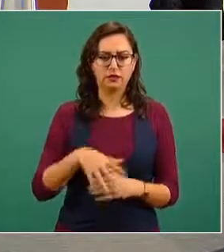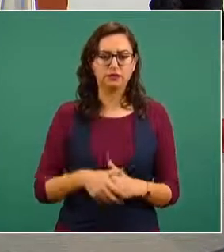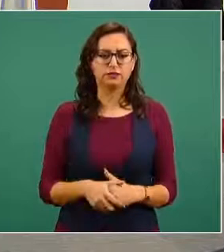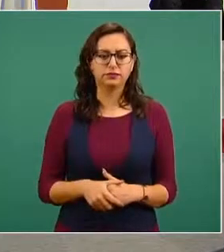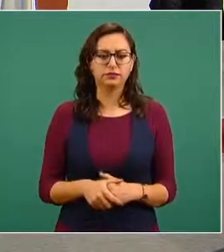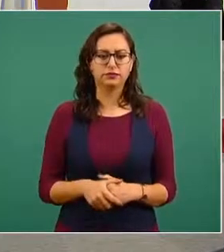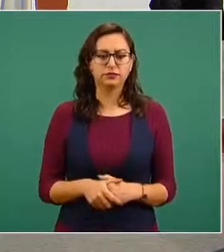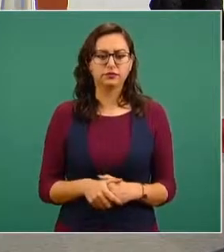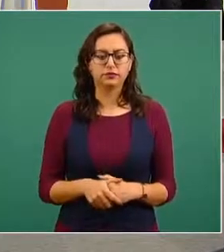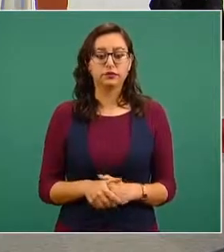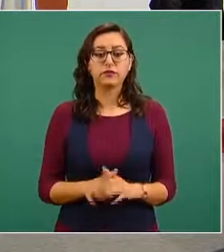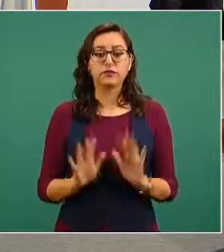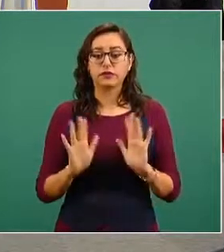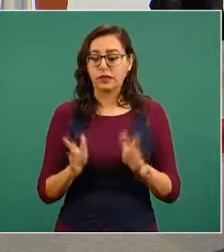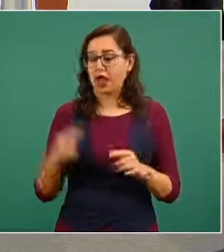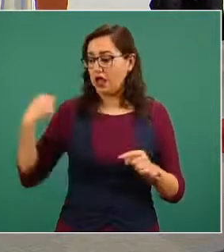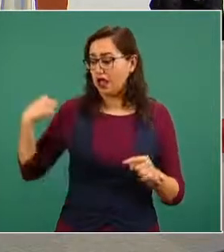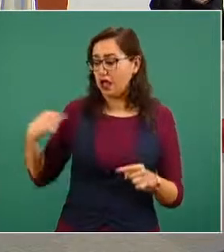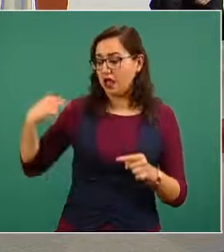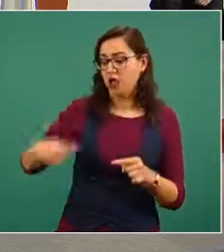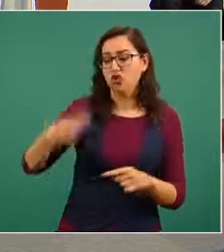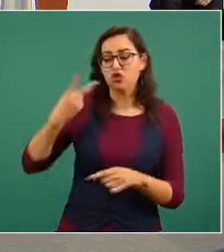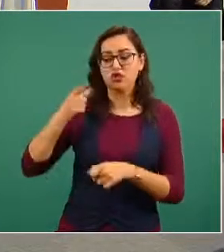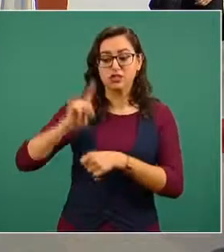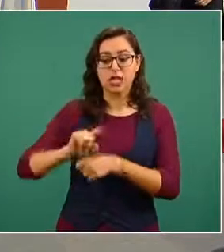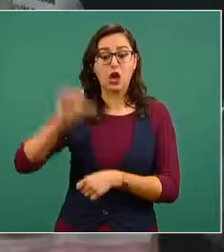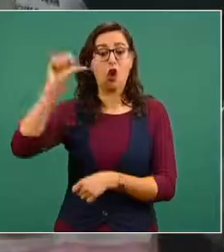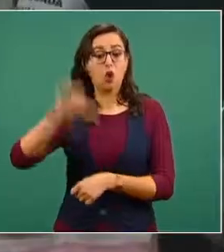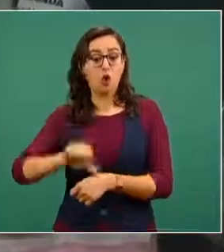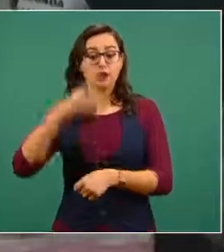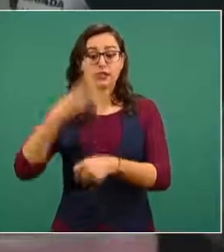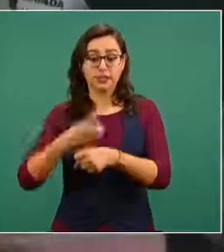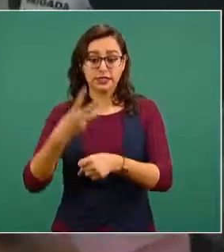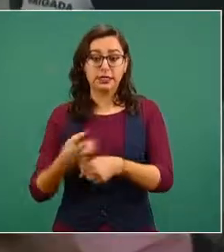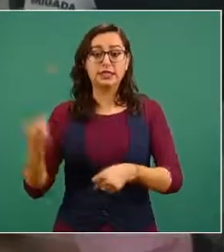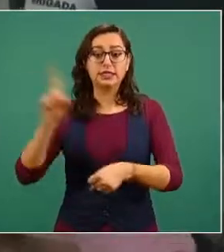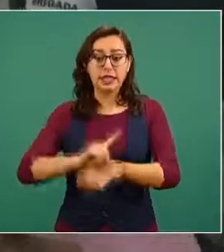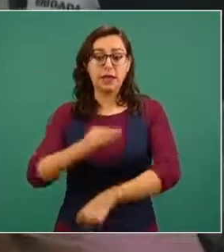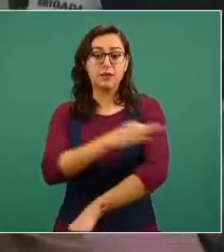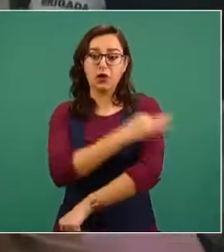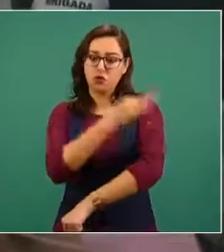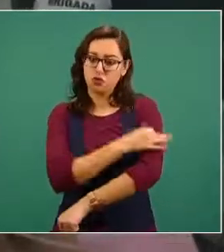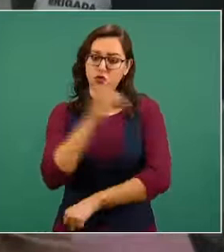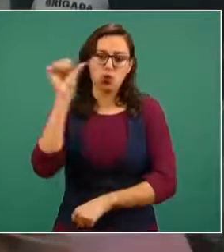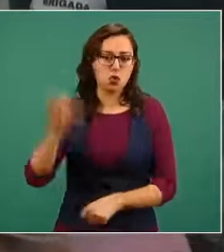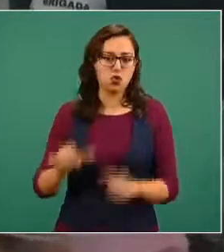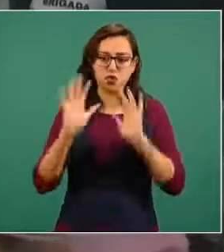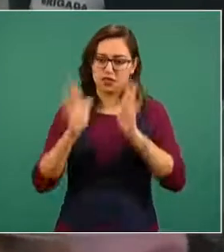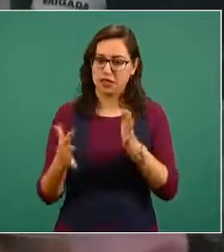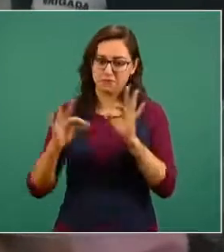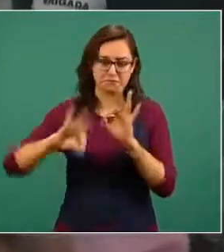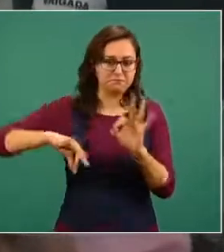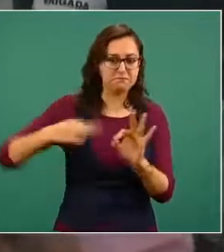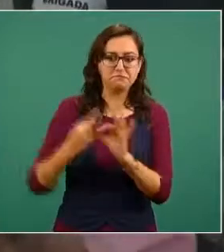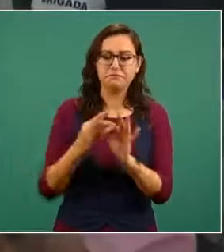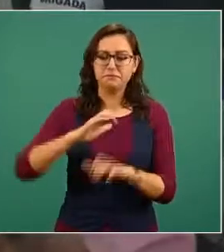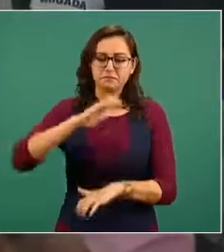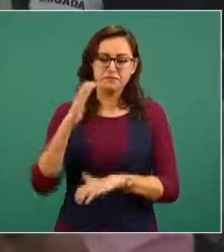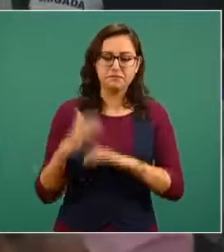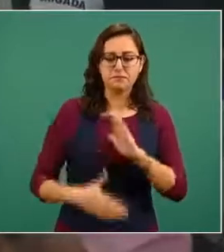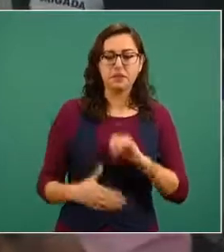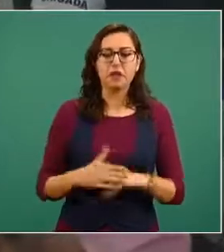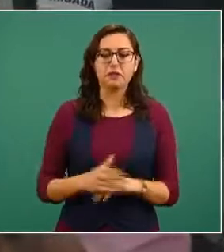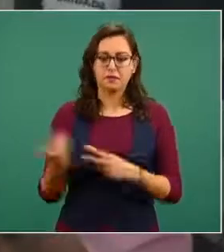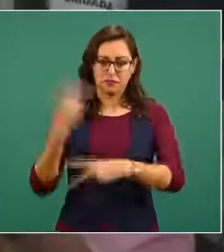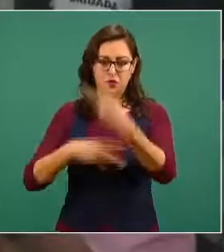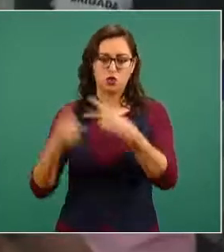la tercera y última jornada de esta primera fase de vacunación en la primera correcalina, en la